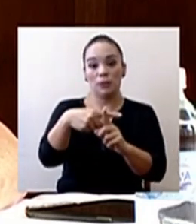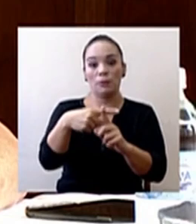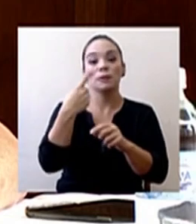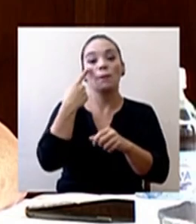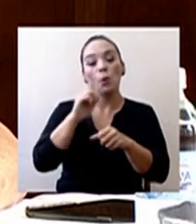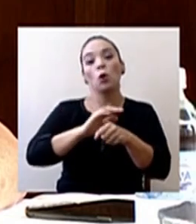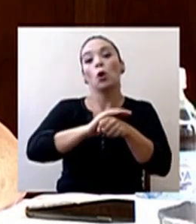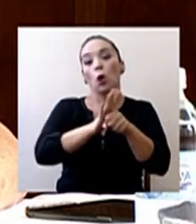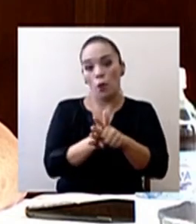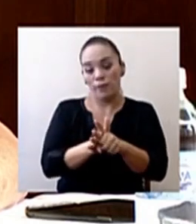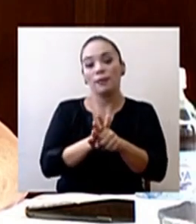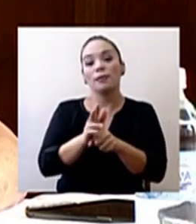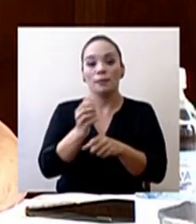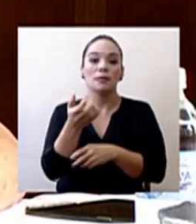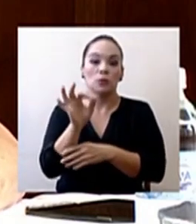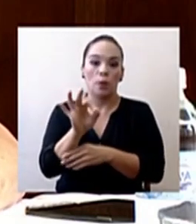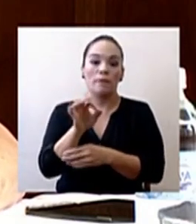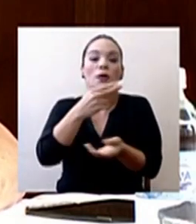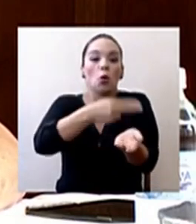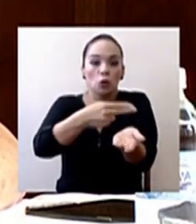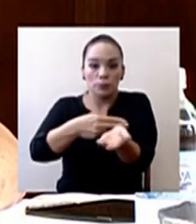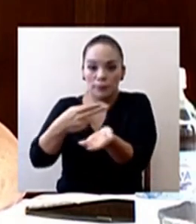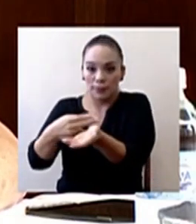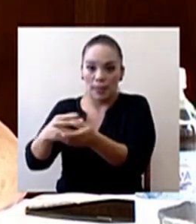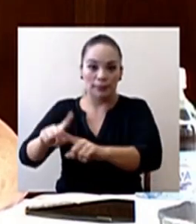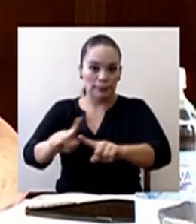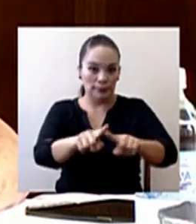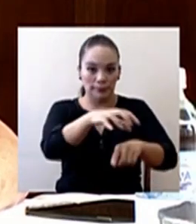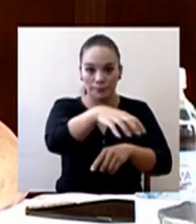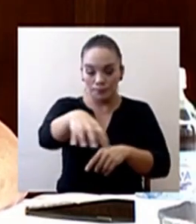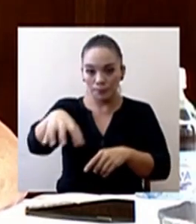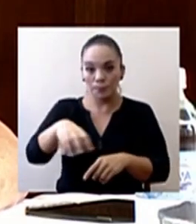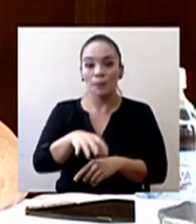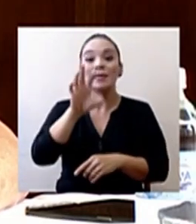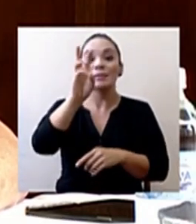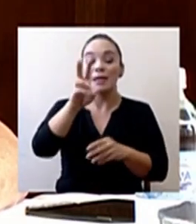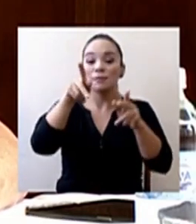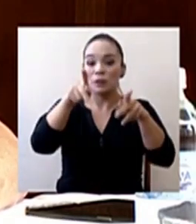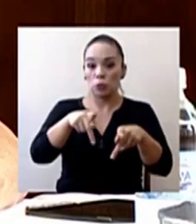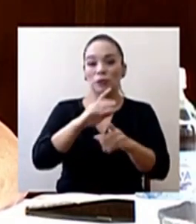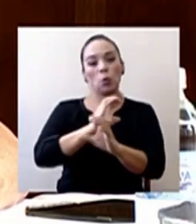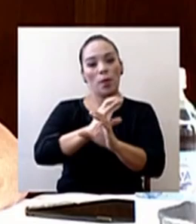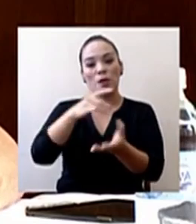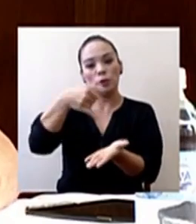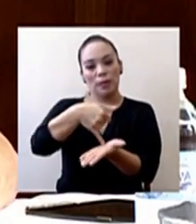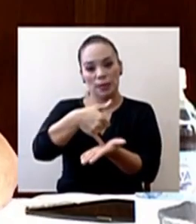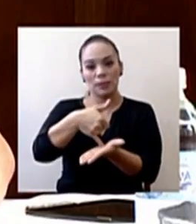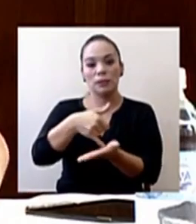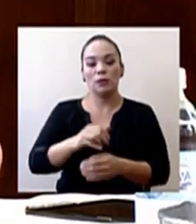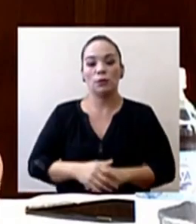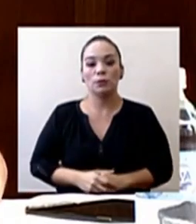COVID-19 hospitalizadas en diferentes centros del país, seis de ellas en cuidados intensivos.